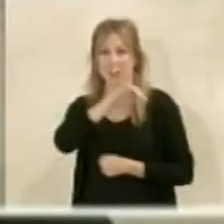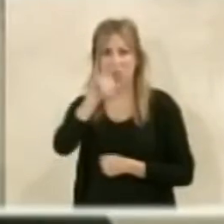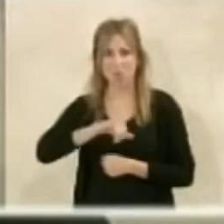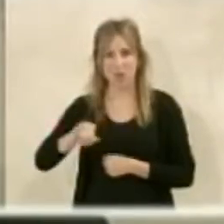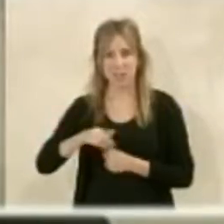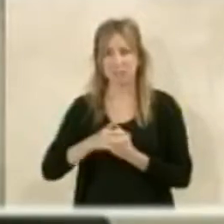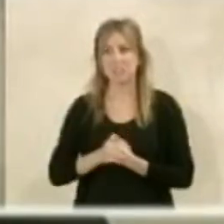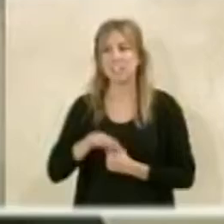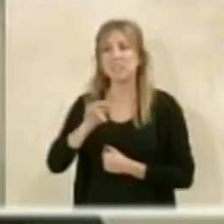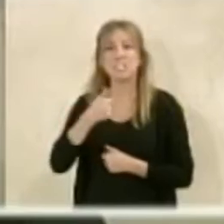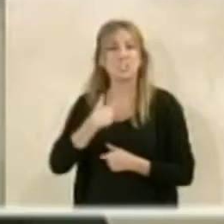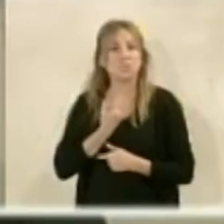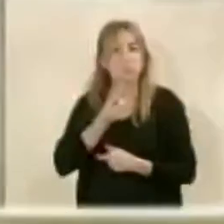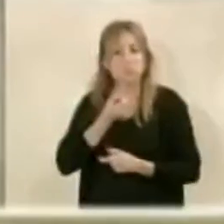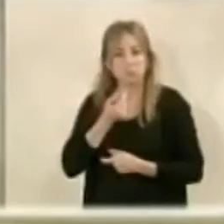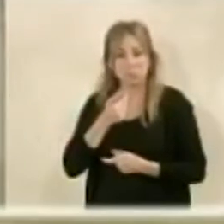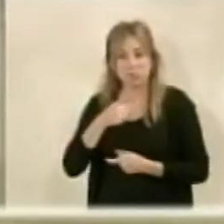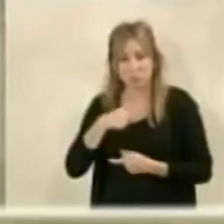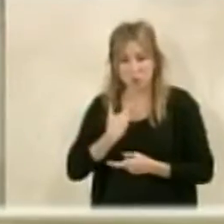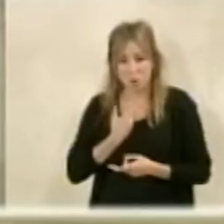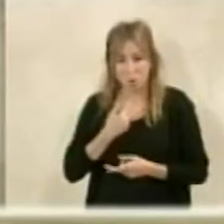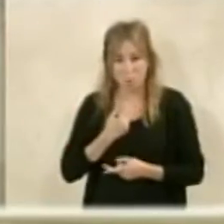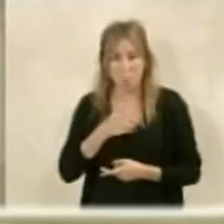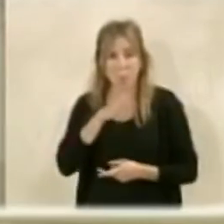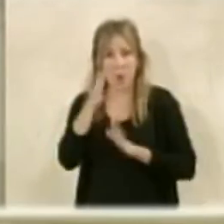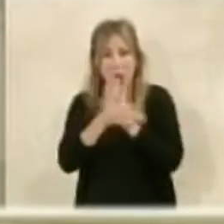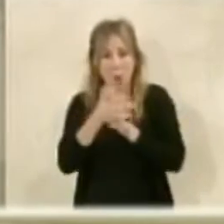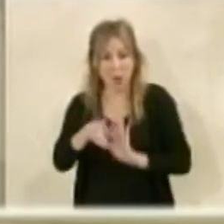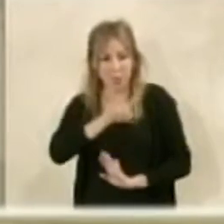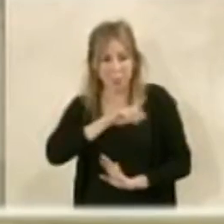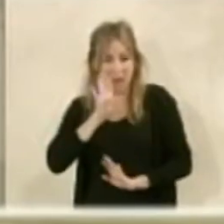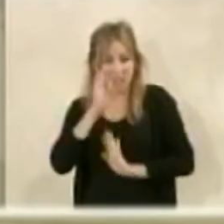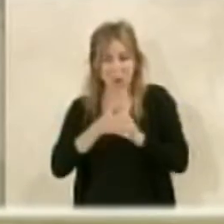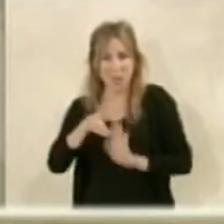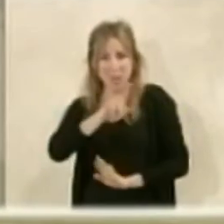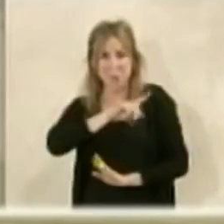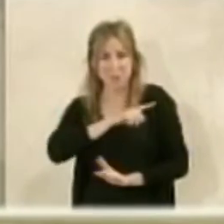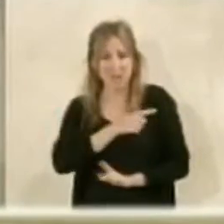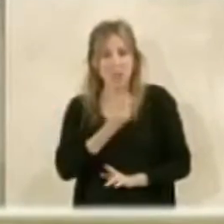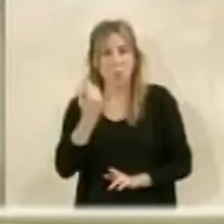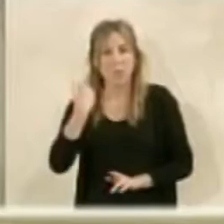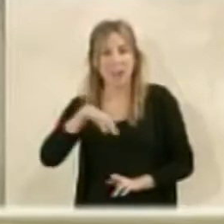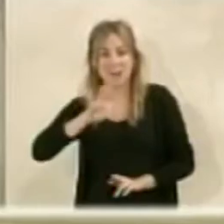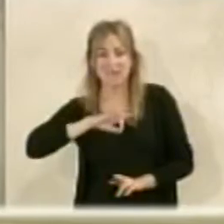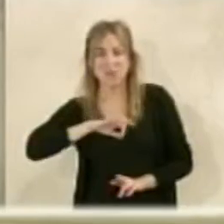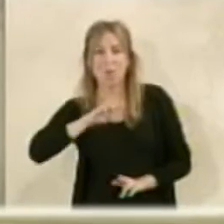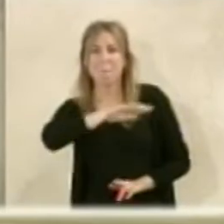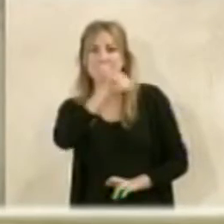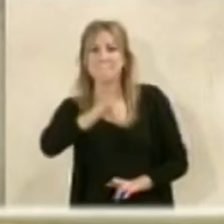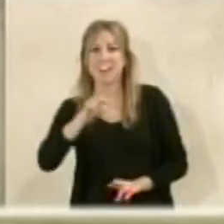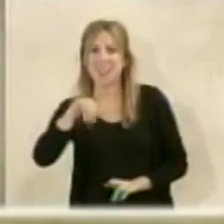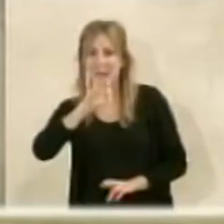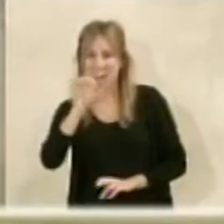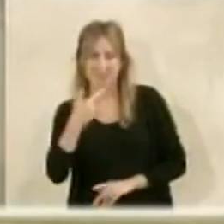yo simplemente por de nuevo por alusiones no iba a hablar en la segunda pero escuchando al señor Pérez Nava pues me